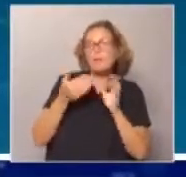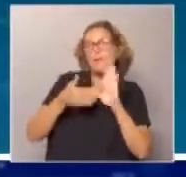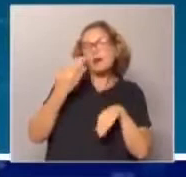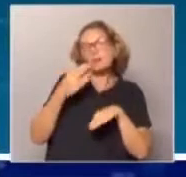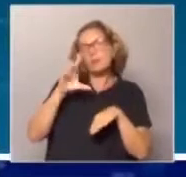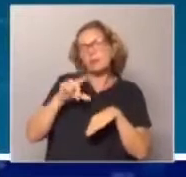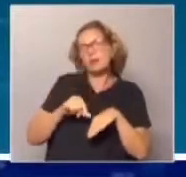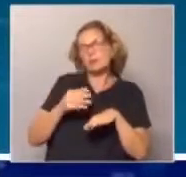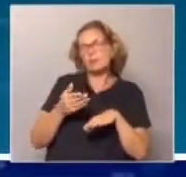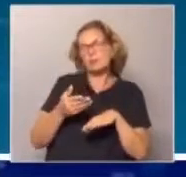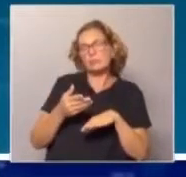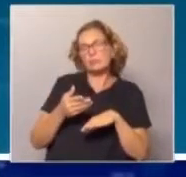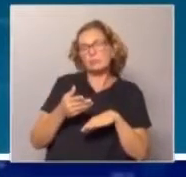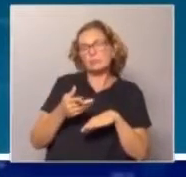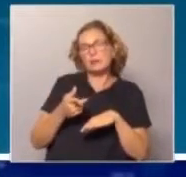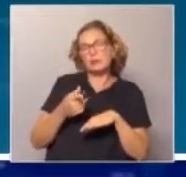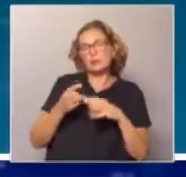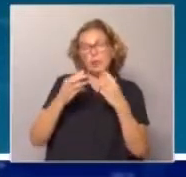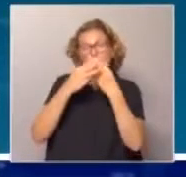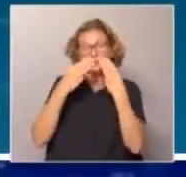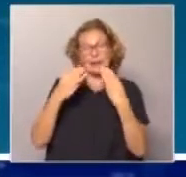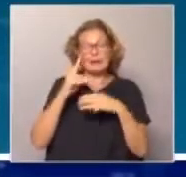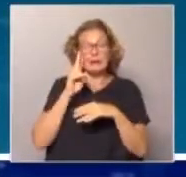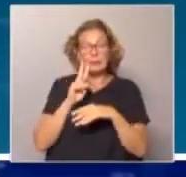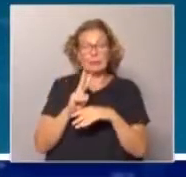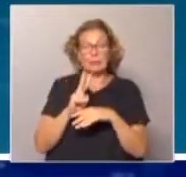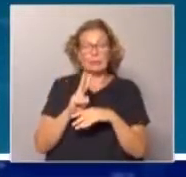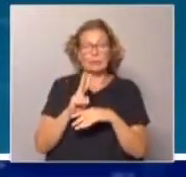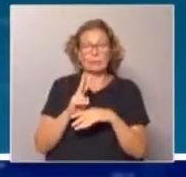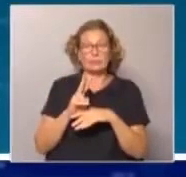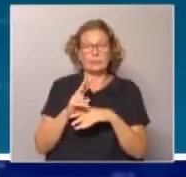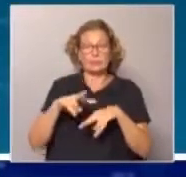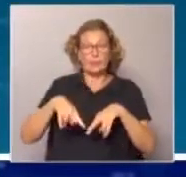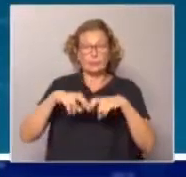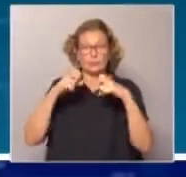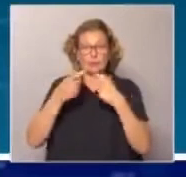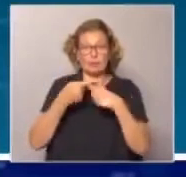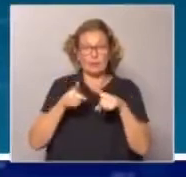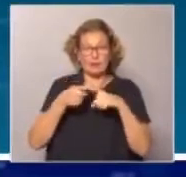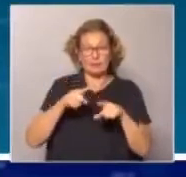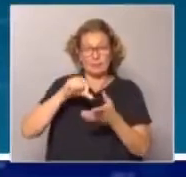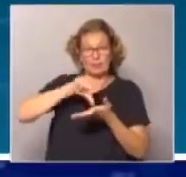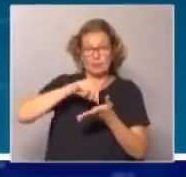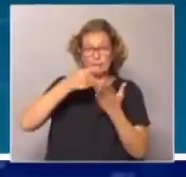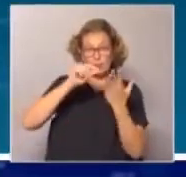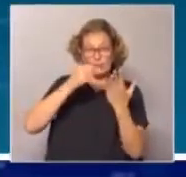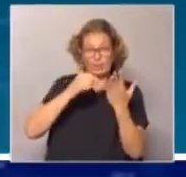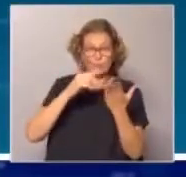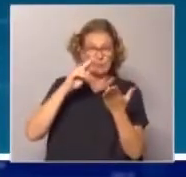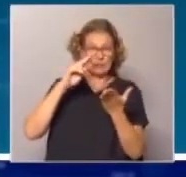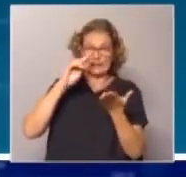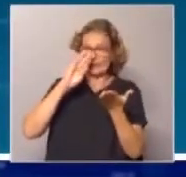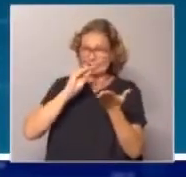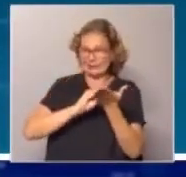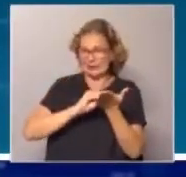Entre los factores esos generales que se han visto a través de estudios en varios países, estos son datos que están publicados,